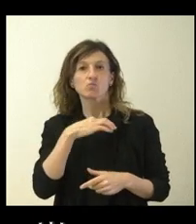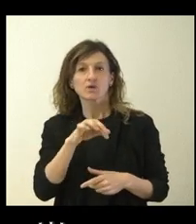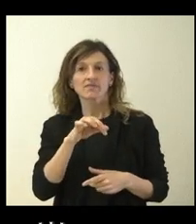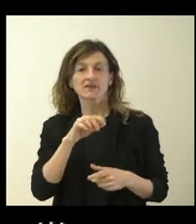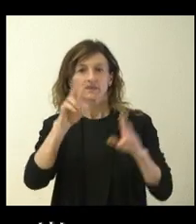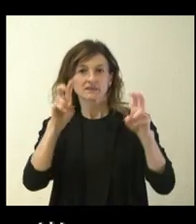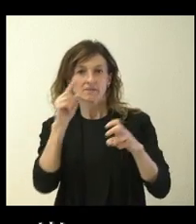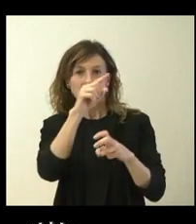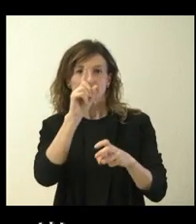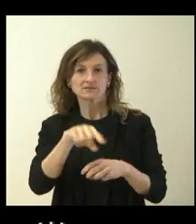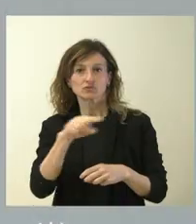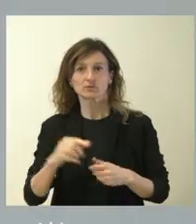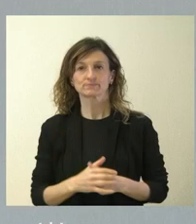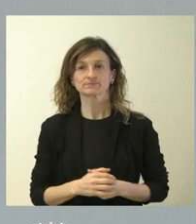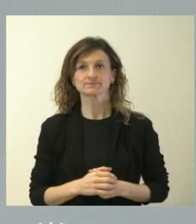instancias.